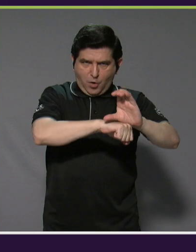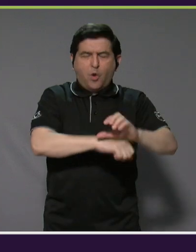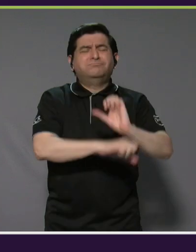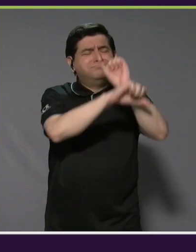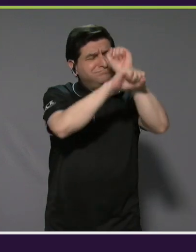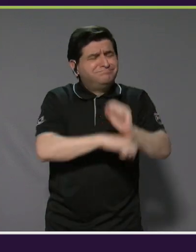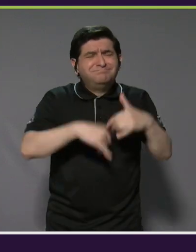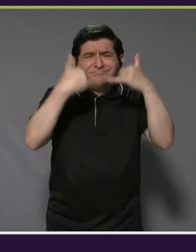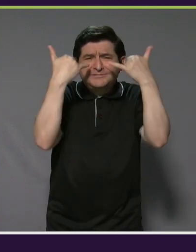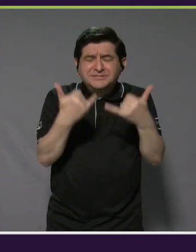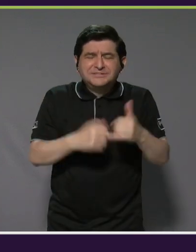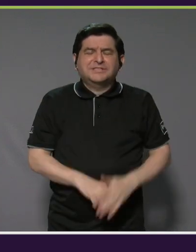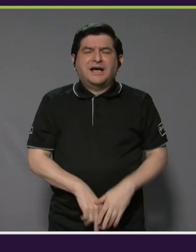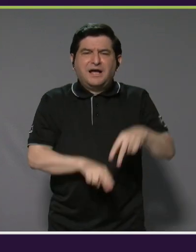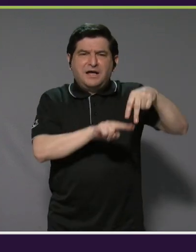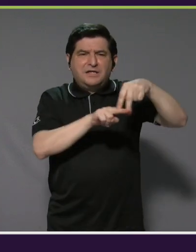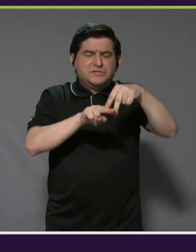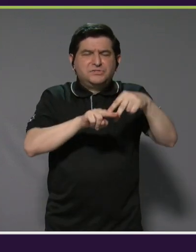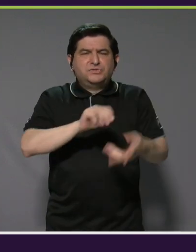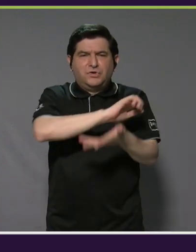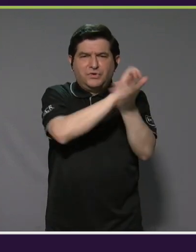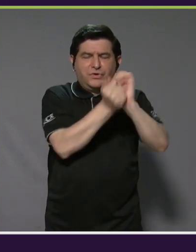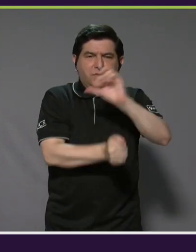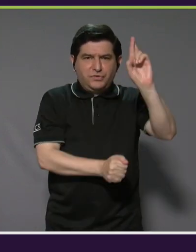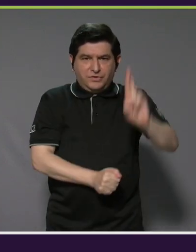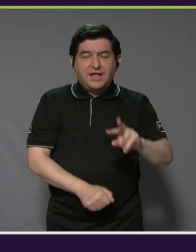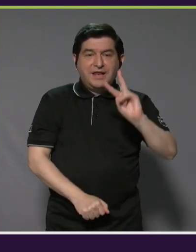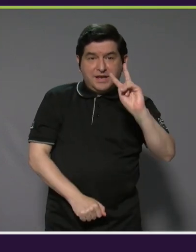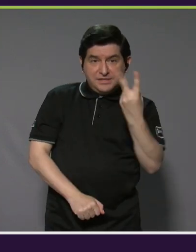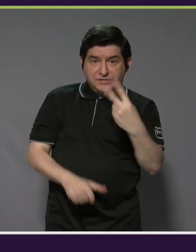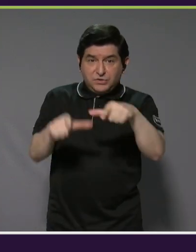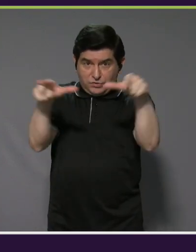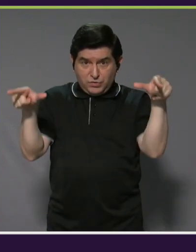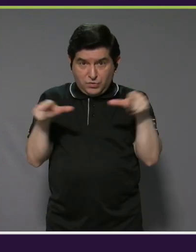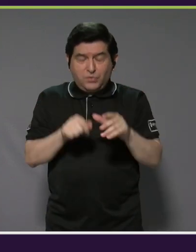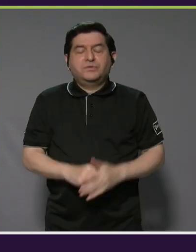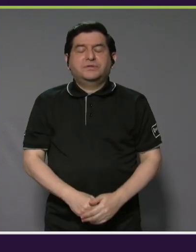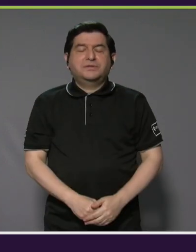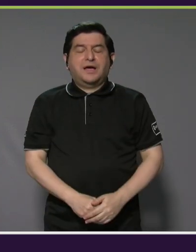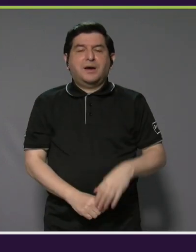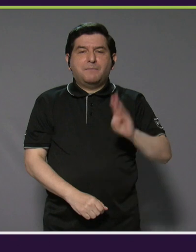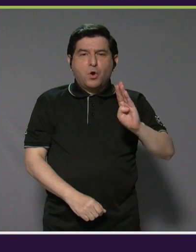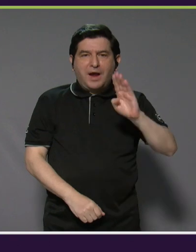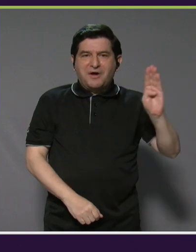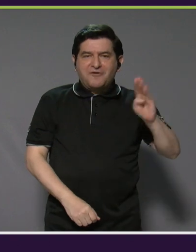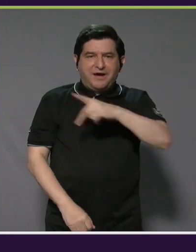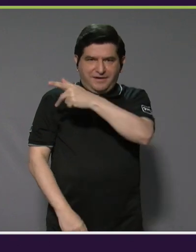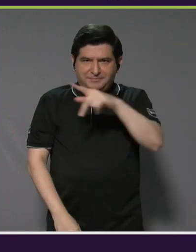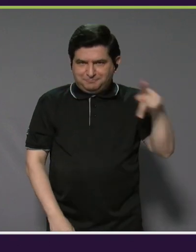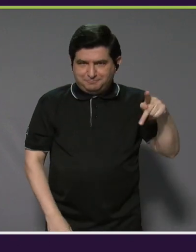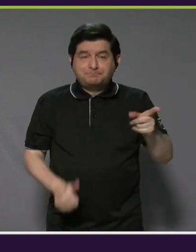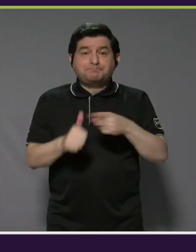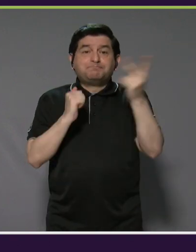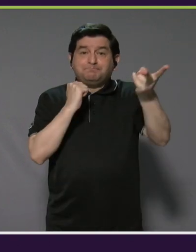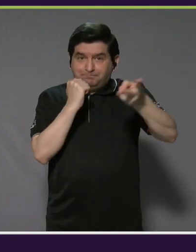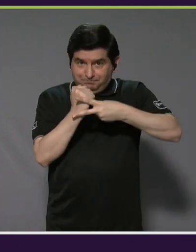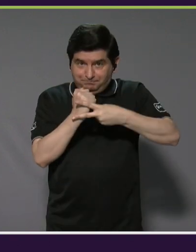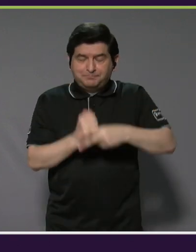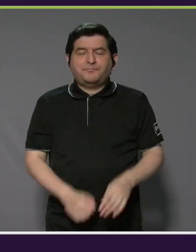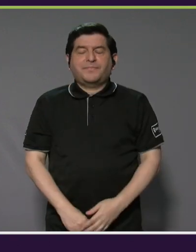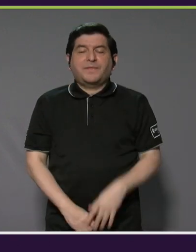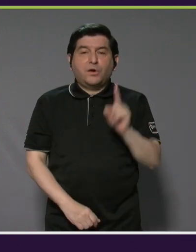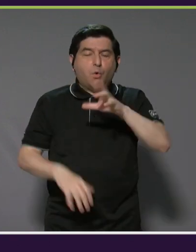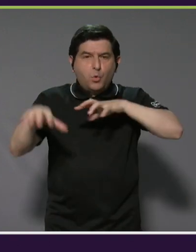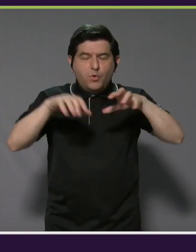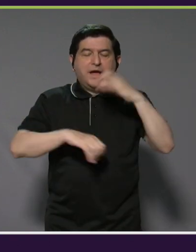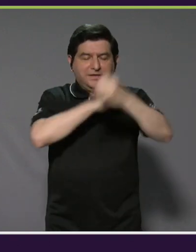tradición ya para el surf adaptado de Costa Rica. Y la segunda localidad fue Boca Barranca, en Punta Arenas, que por primera vez albergó